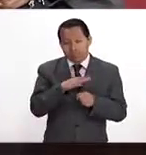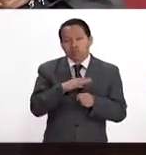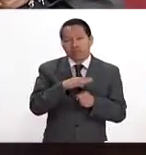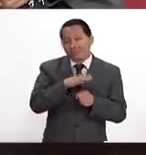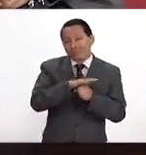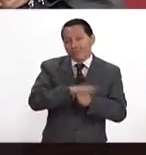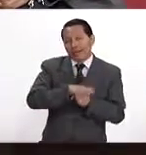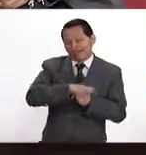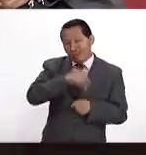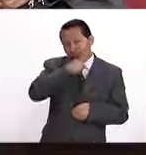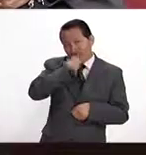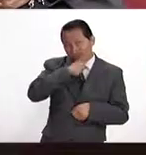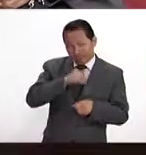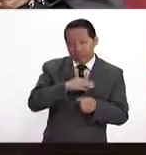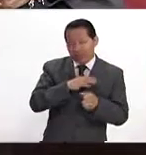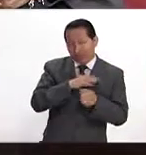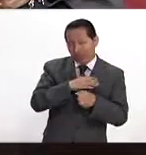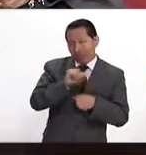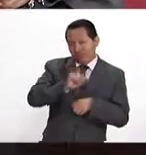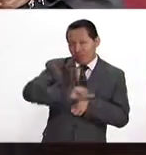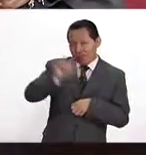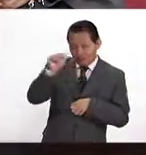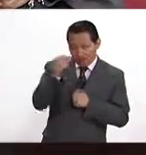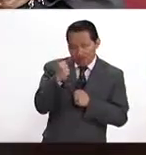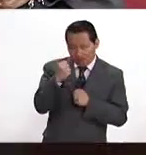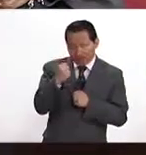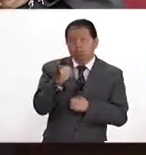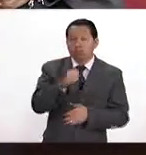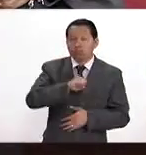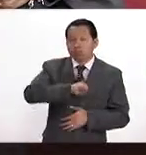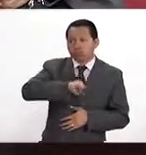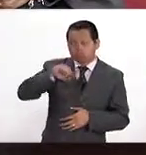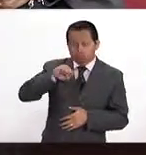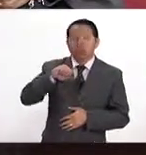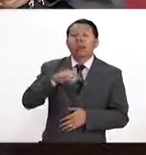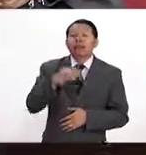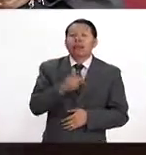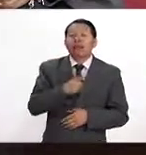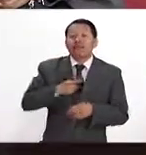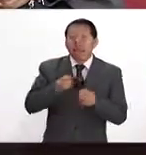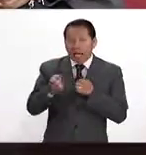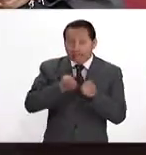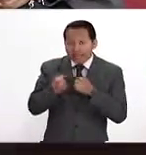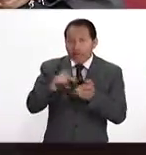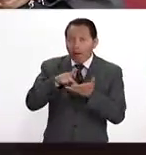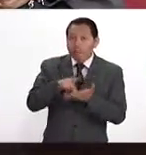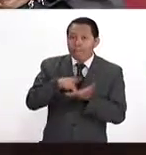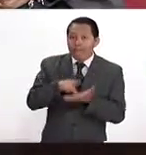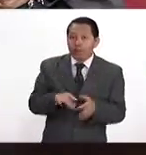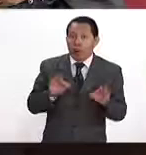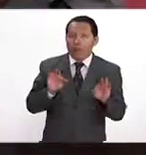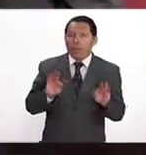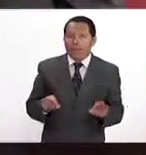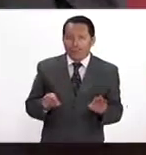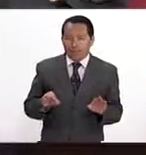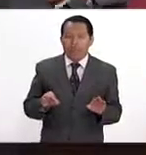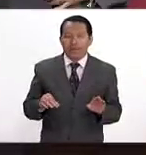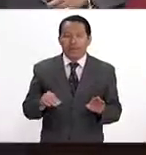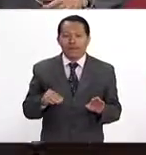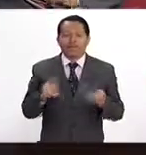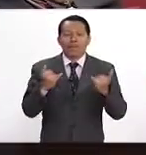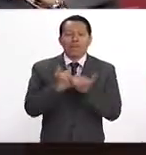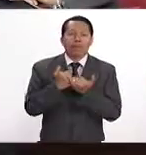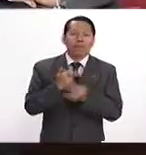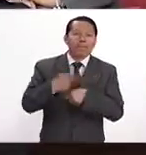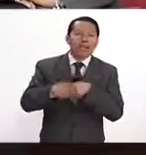alta. Sí hay que hacer ejercicio, mantenerse en tu peso y con eso disminuir el riesgo